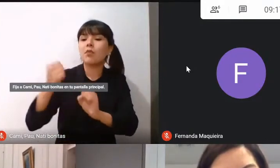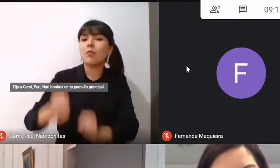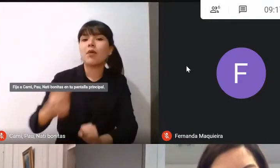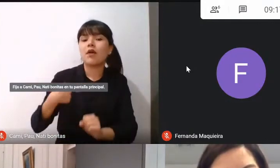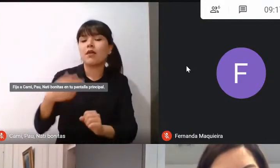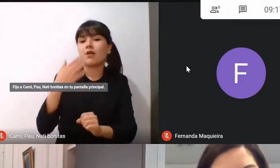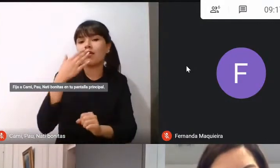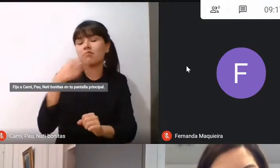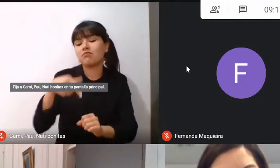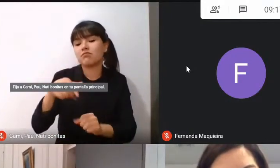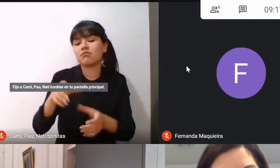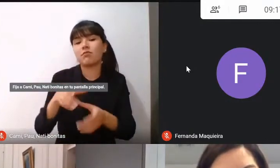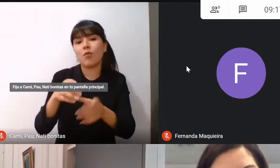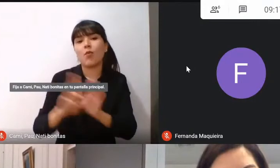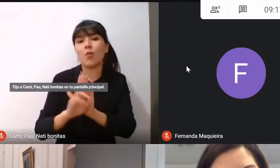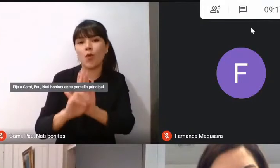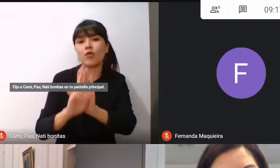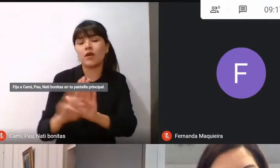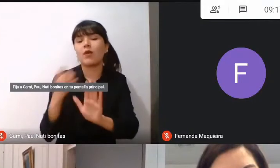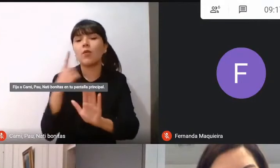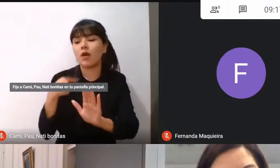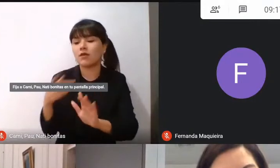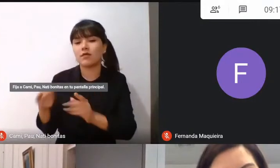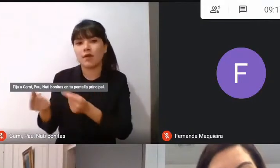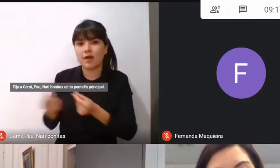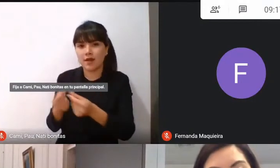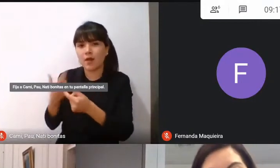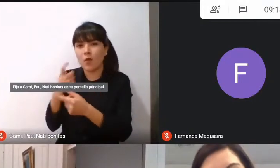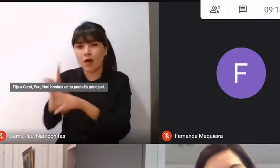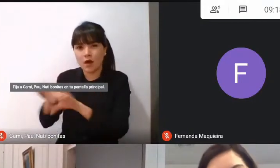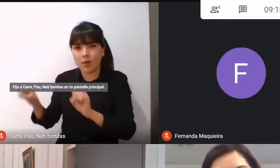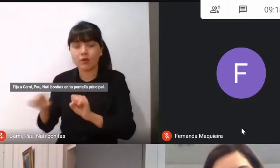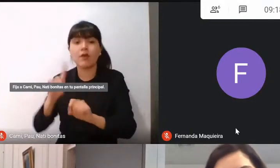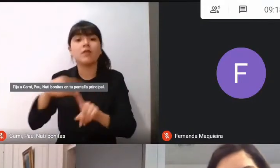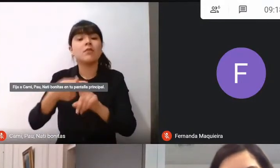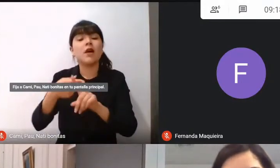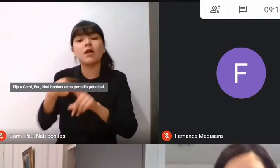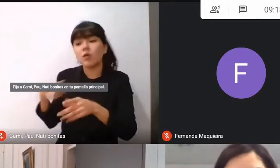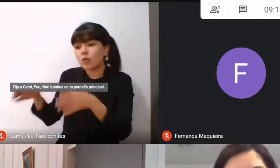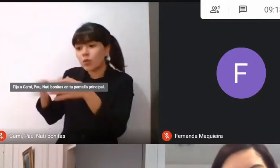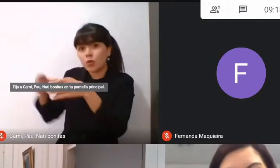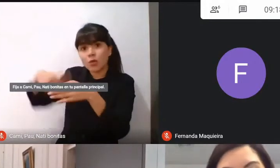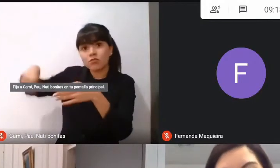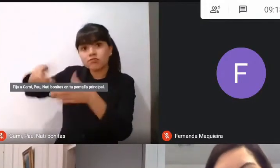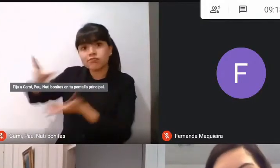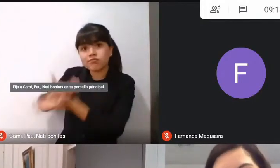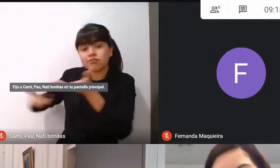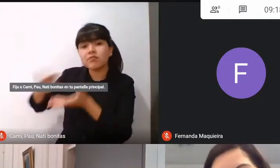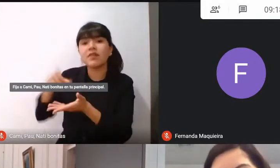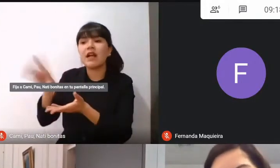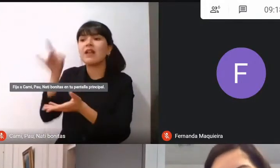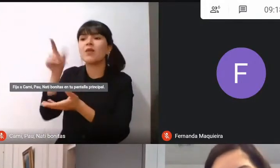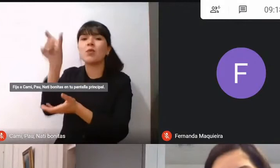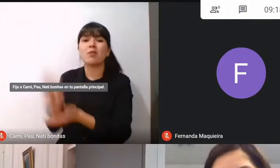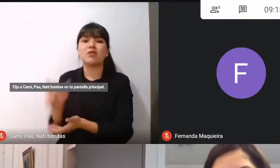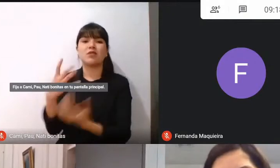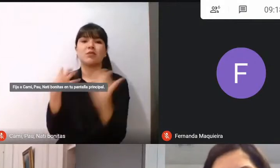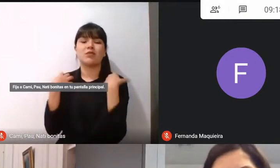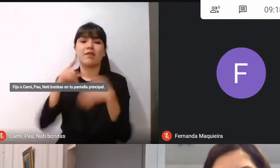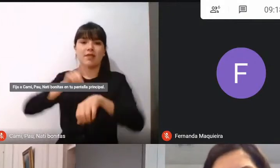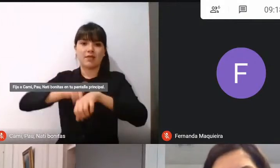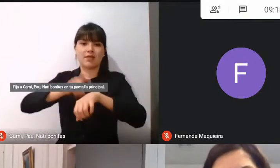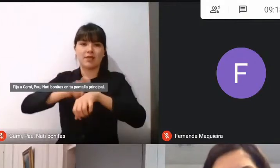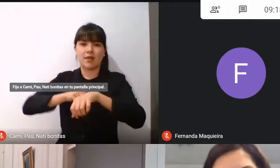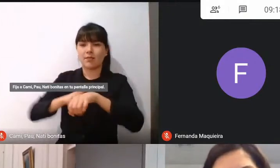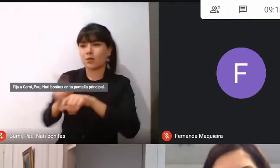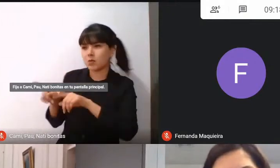eje. Además deben escoger un controlador del tiempo para que recordemos que todos podamos hablar, que todos